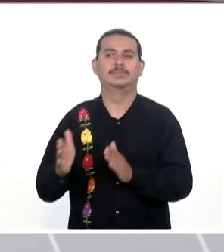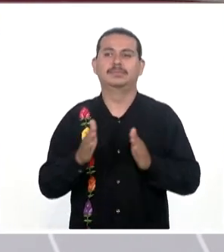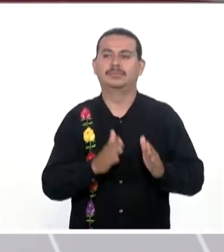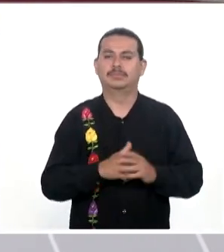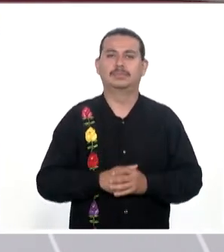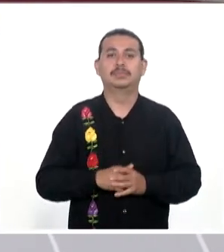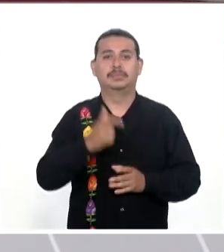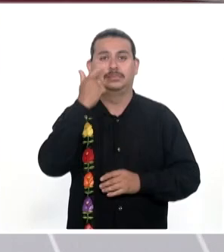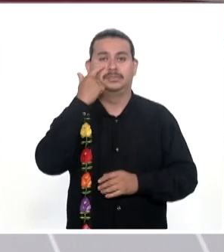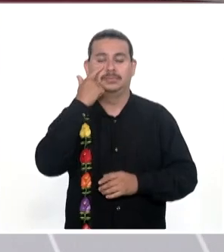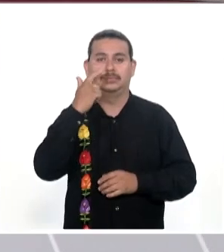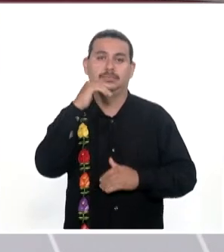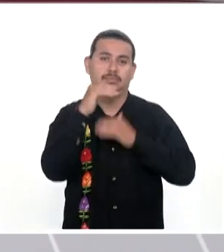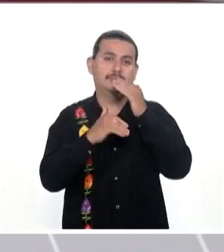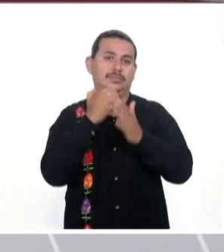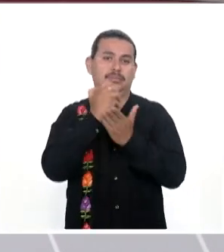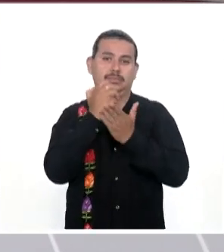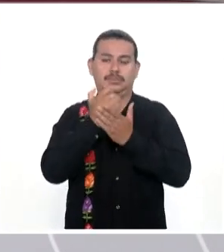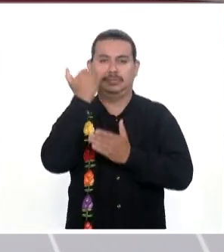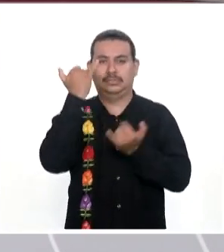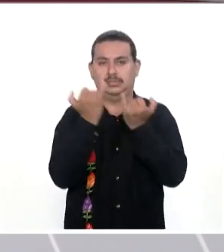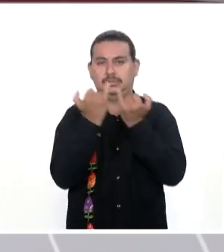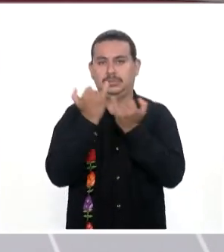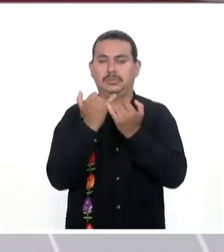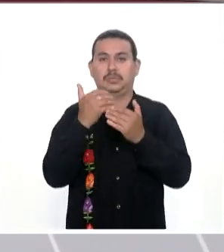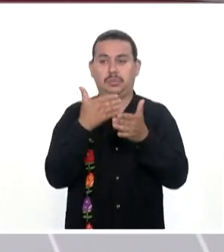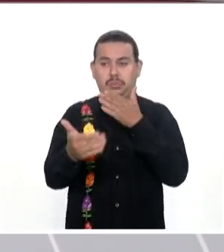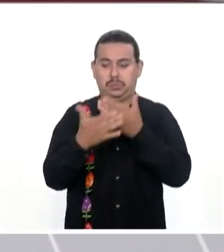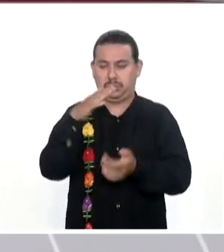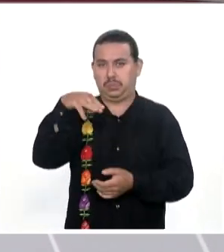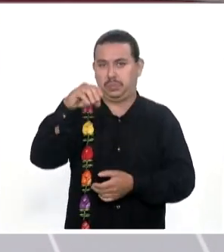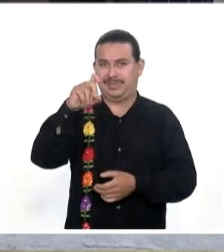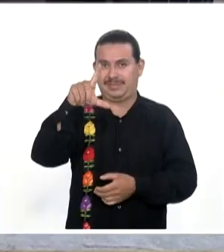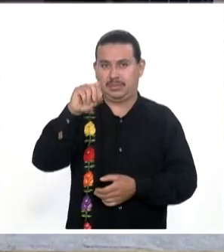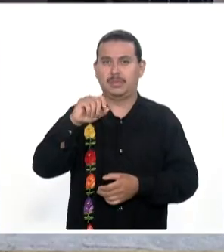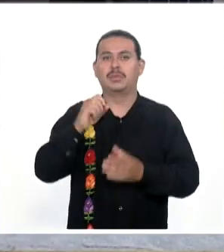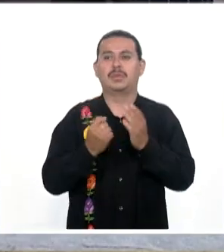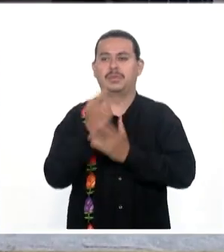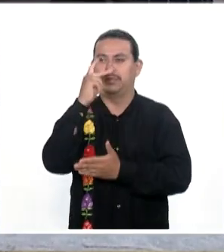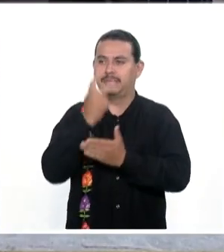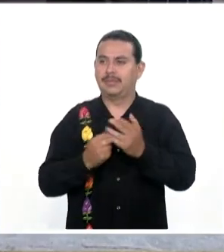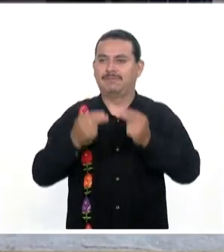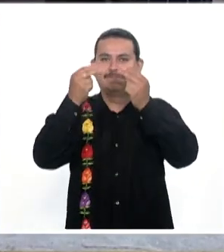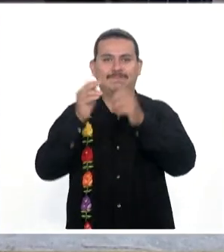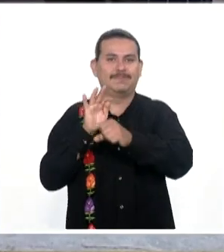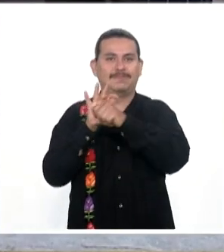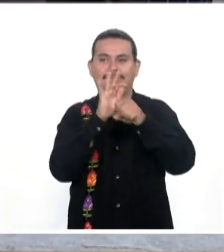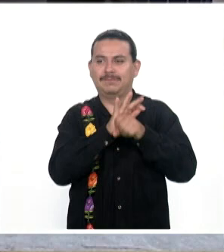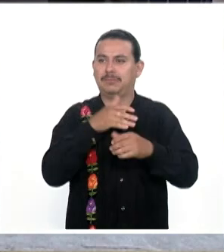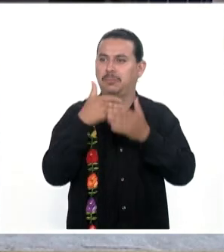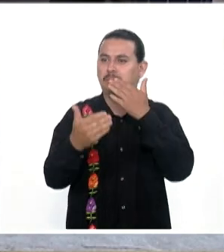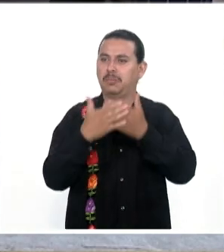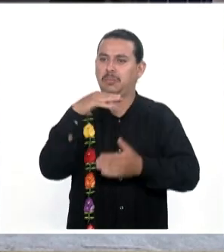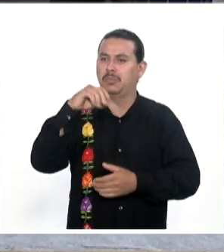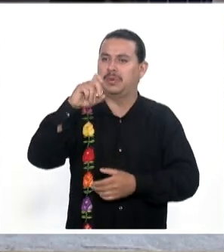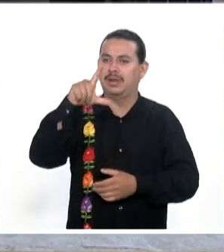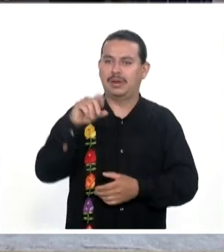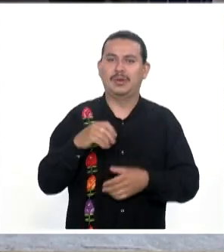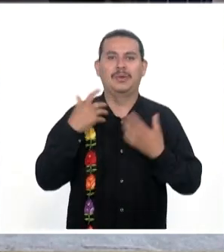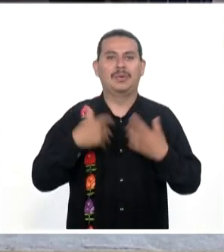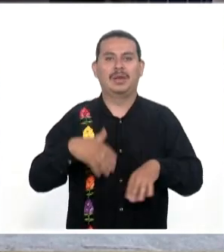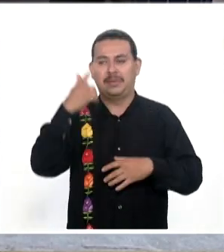tema Porque la Secretaría De Desarrollo Económico Y Grupo Modelo Pusieron en marcha El programa Emprendedores Modelo